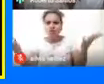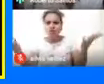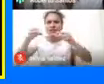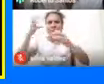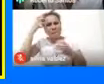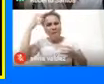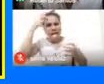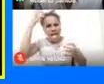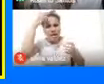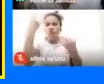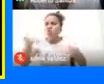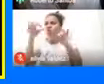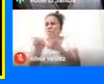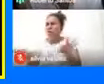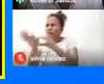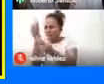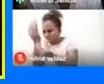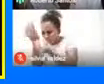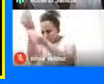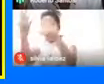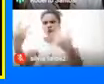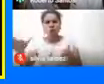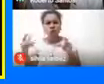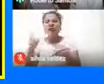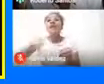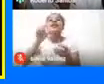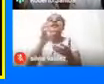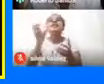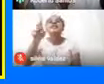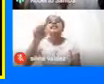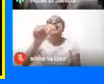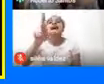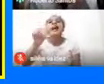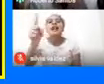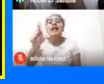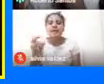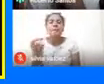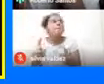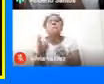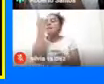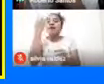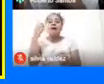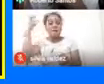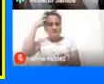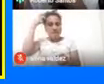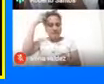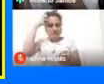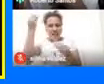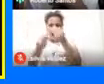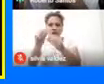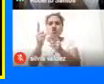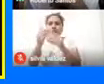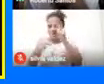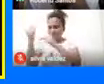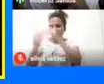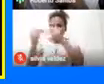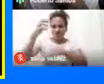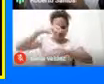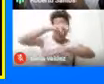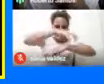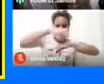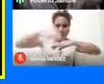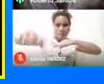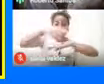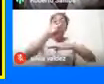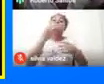Piedras sagradas Que son las aras Las primeras piedras Que se colocan Para hacer una construcción En